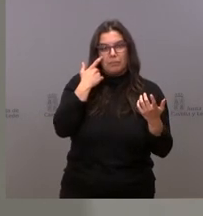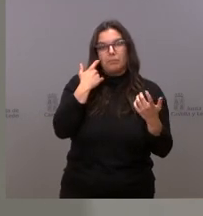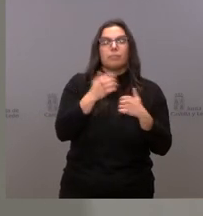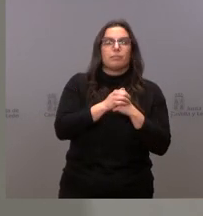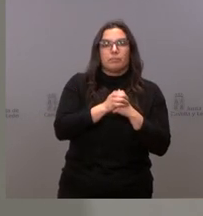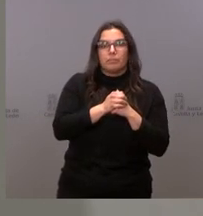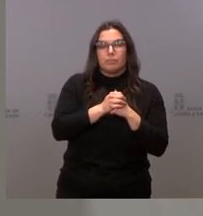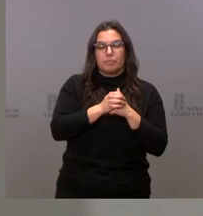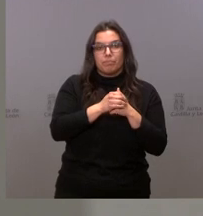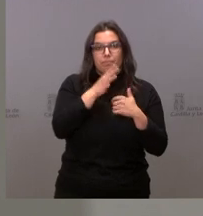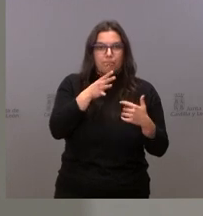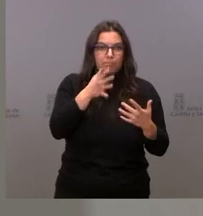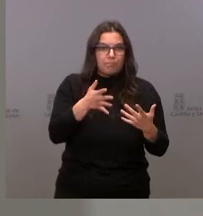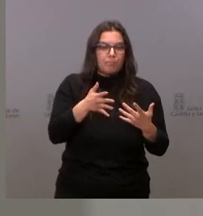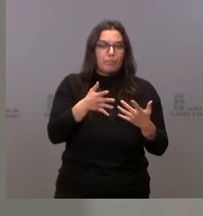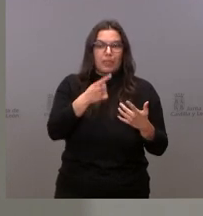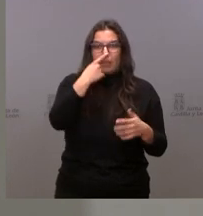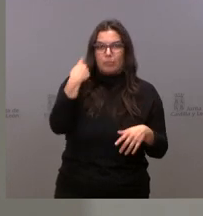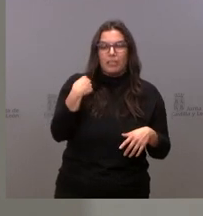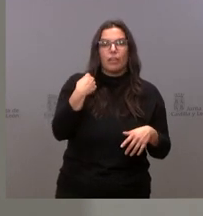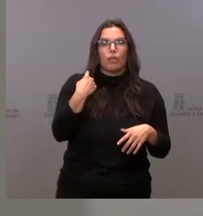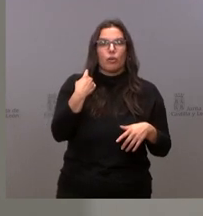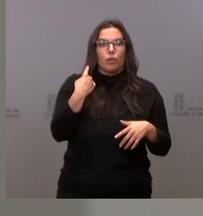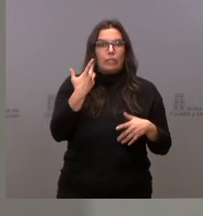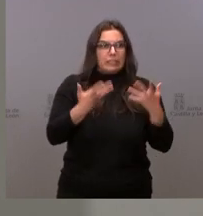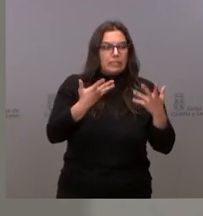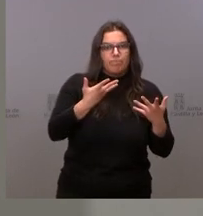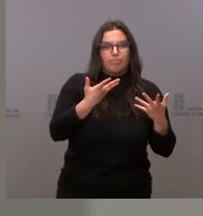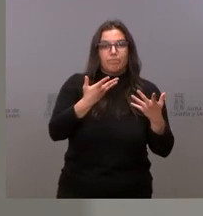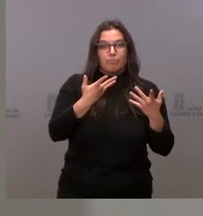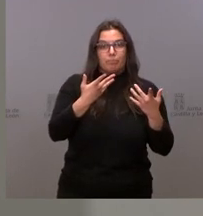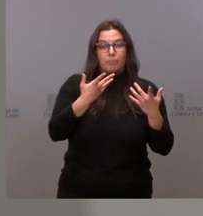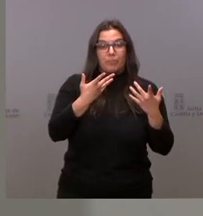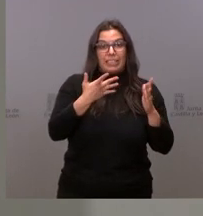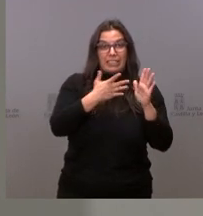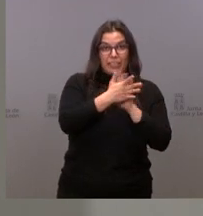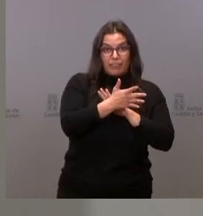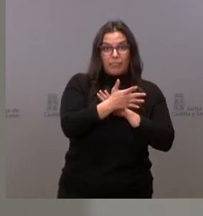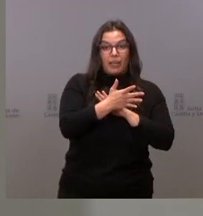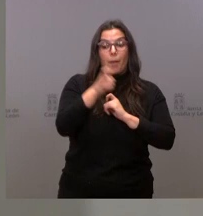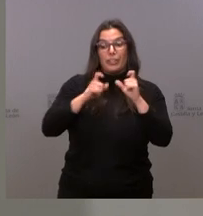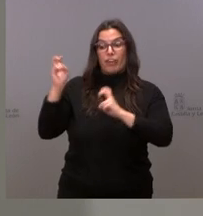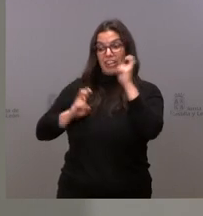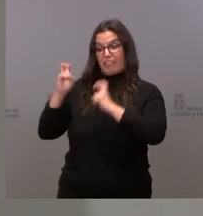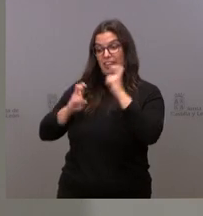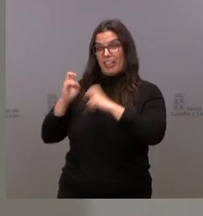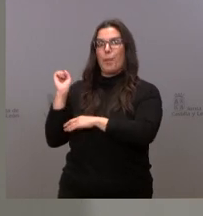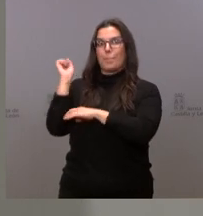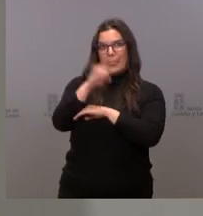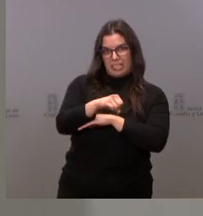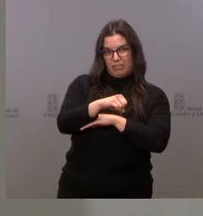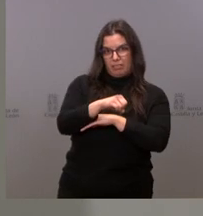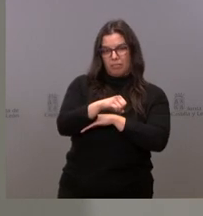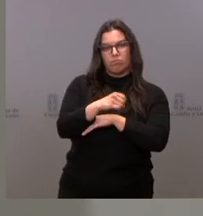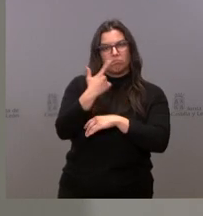en el año anterior. Por tanto, viene más gente a la comunidad que se va. Se confirma esa tendencia